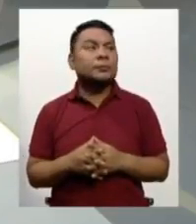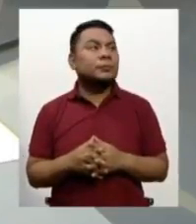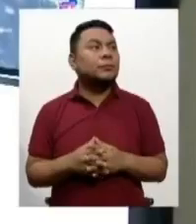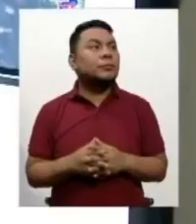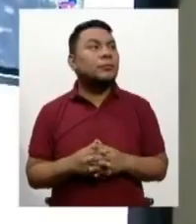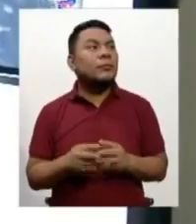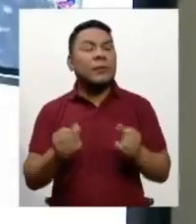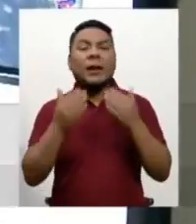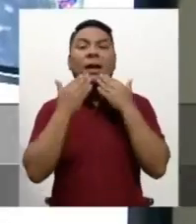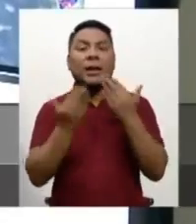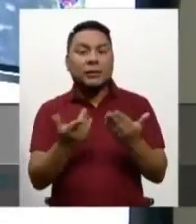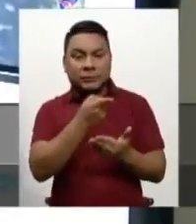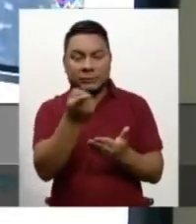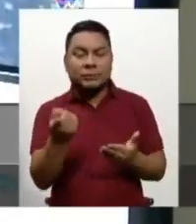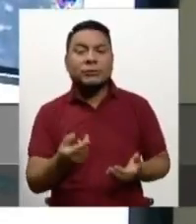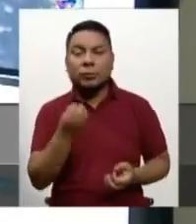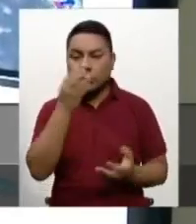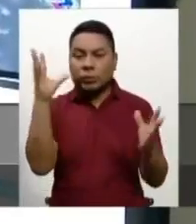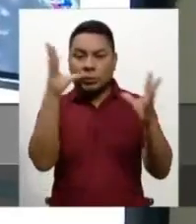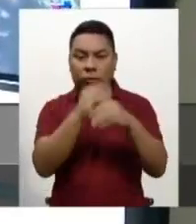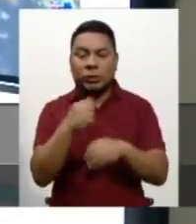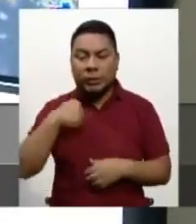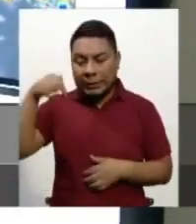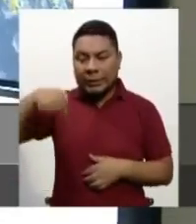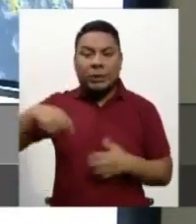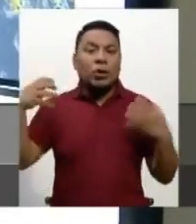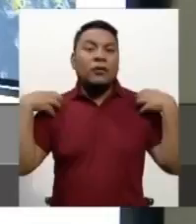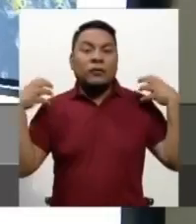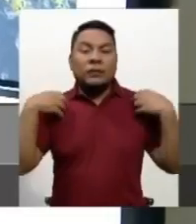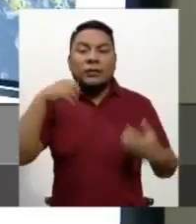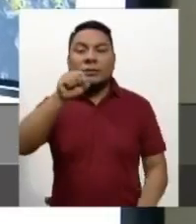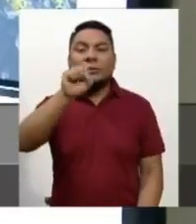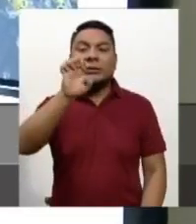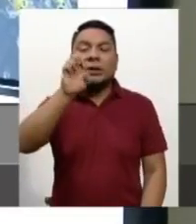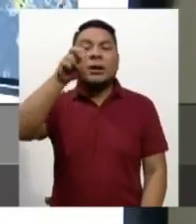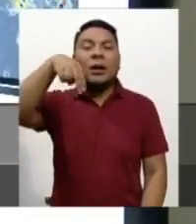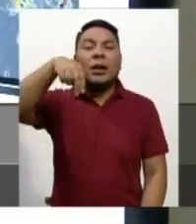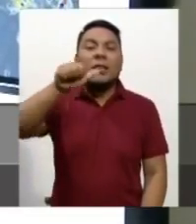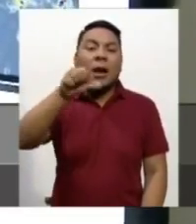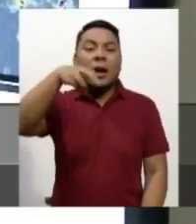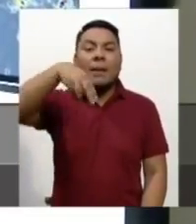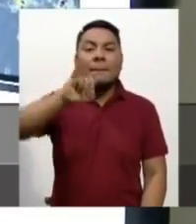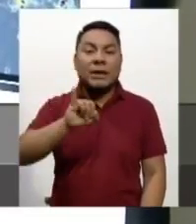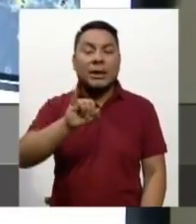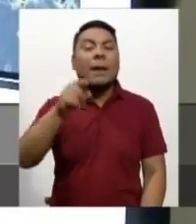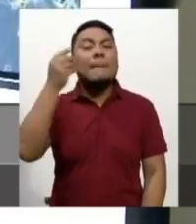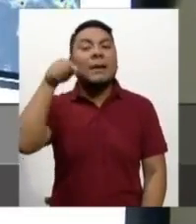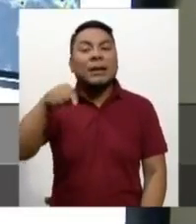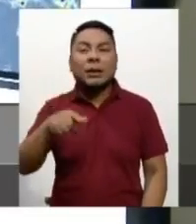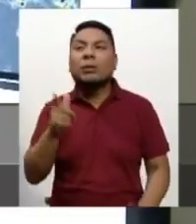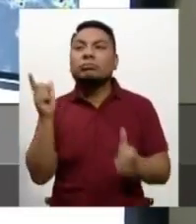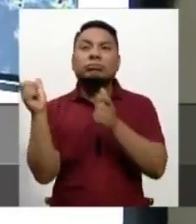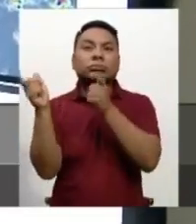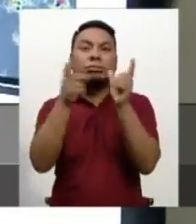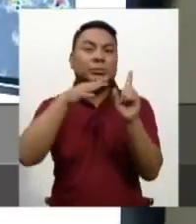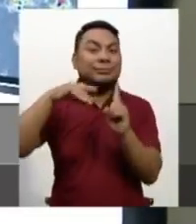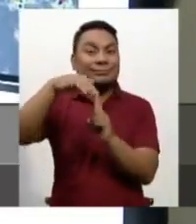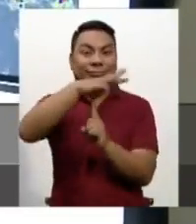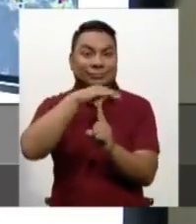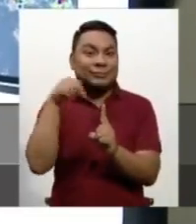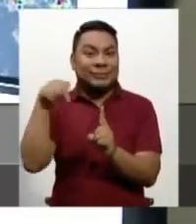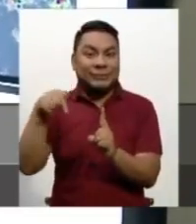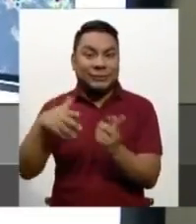Gracias compañeros, buenas noches. Efectivamente en las instalaciones del Cenami para actualizar la información debido a que en las últimas horas